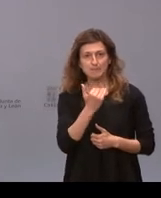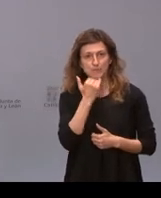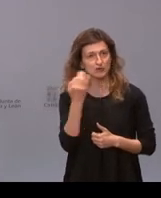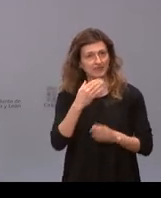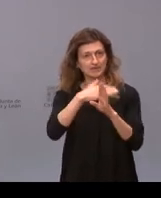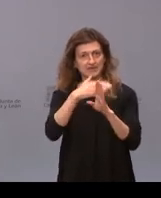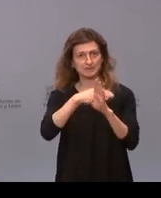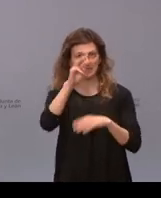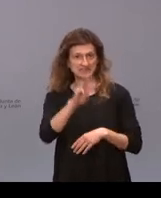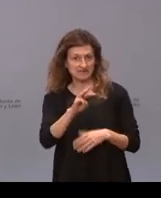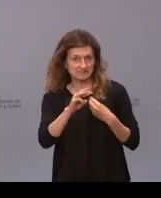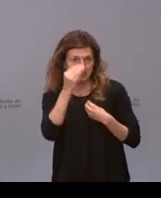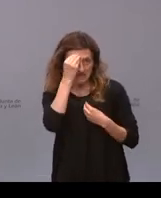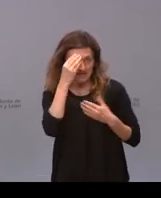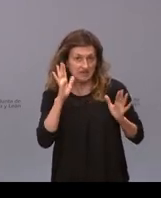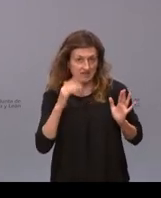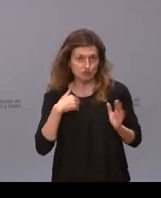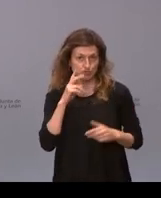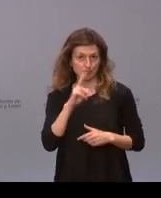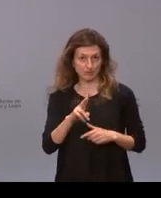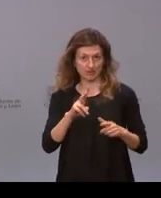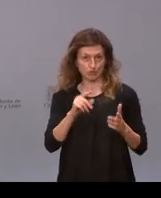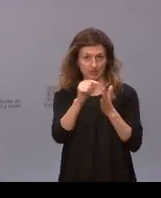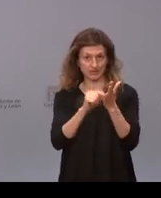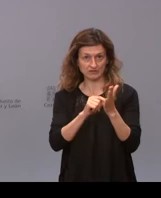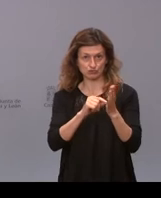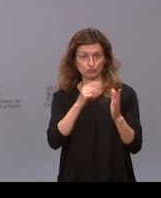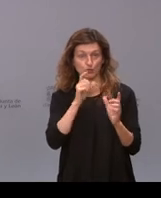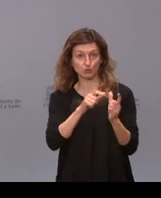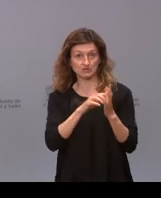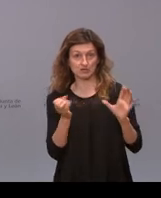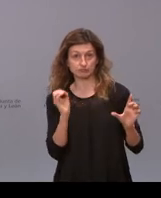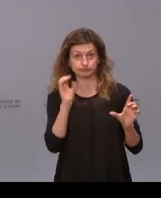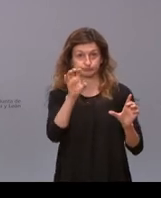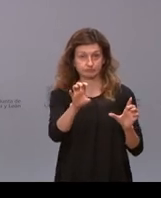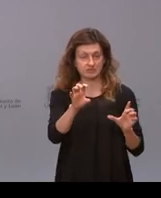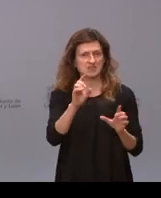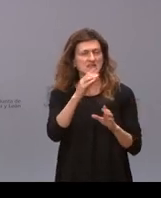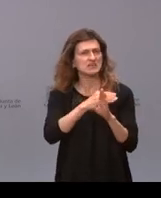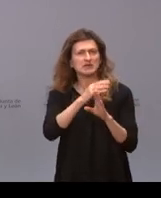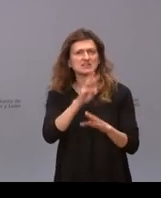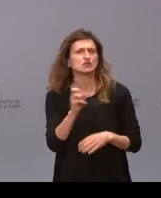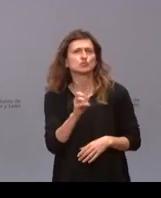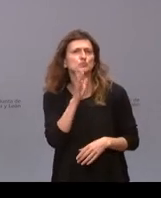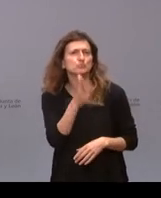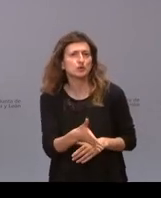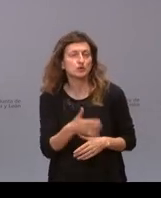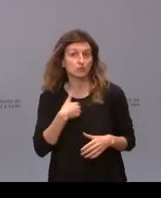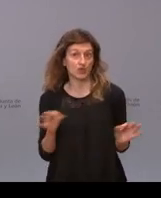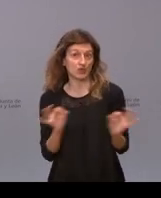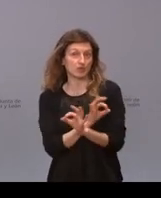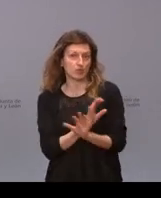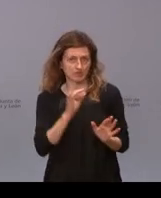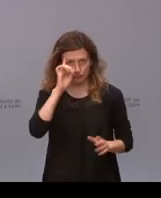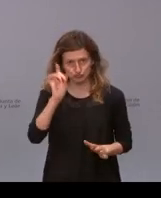nivel 3 según leo yo aquí lo que tiene colgado la junta ¿por qué no está en nivel 3? o quizás que estoy equivocado